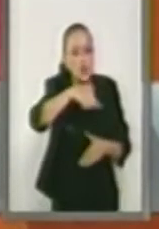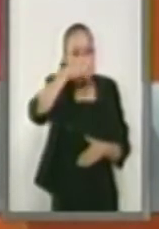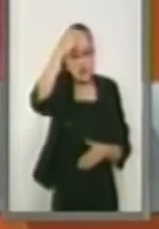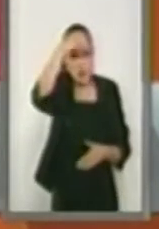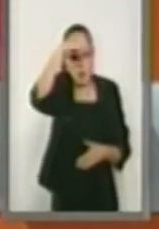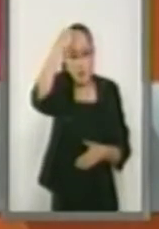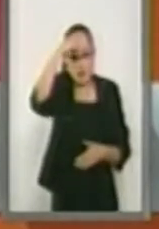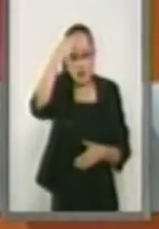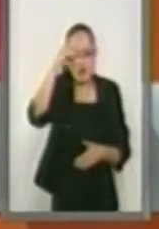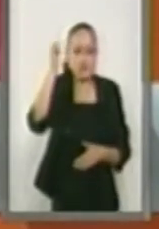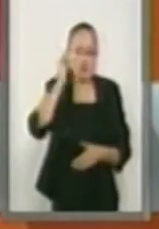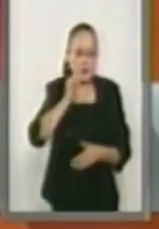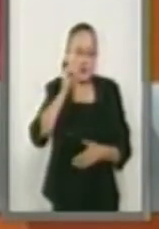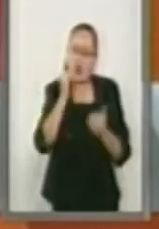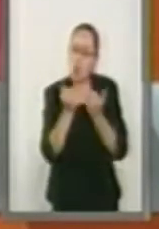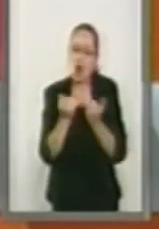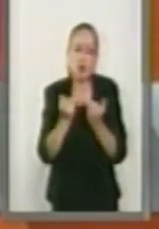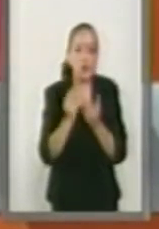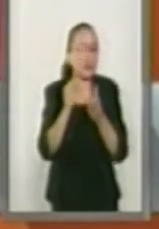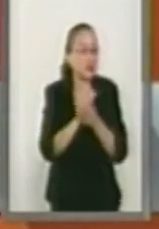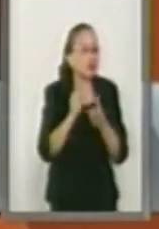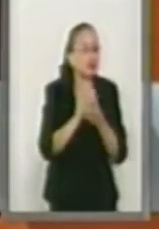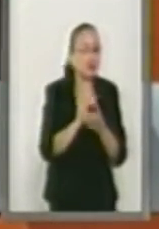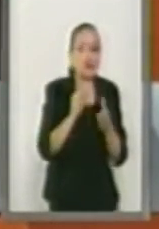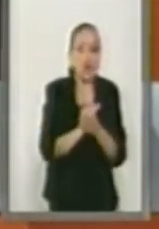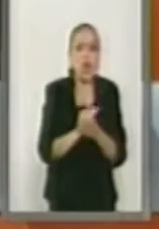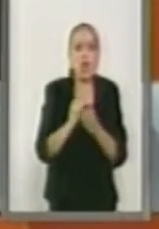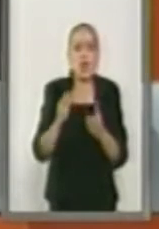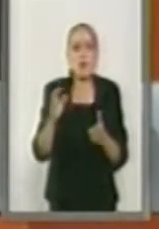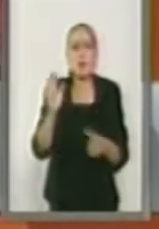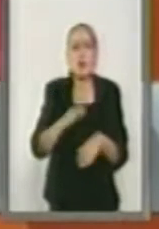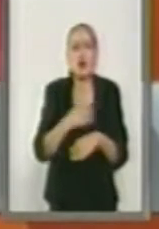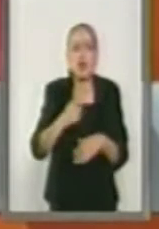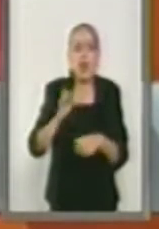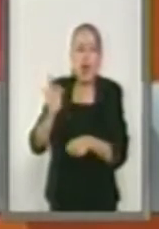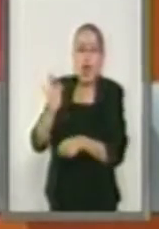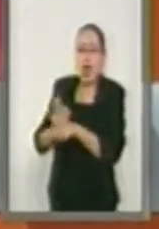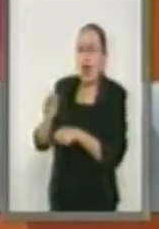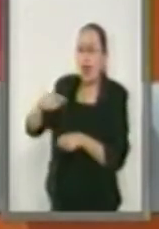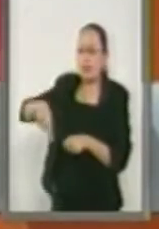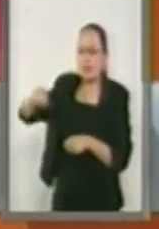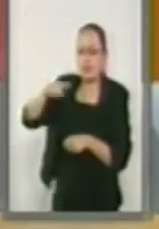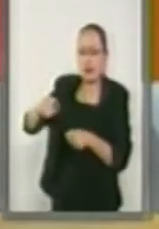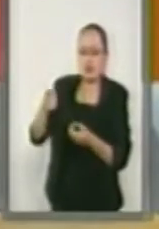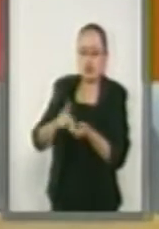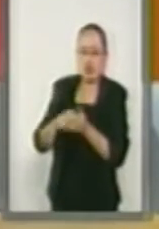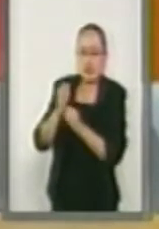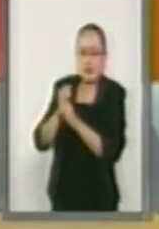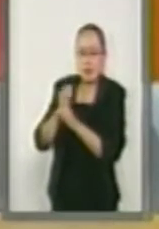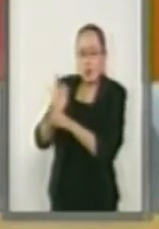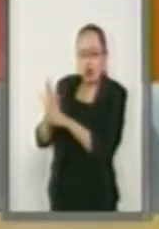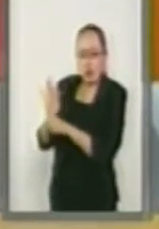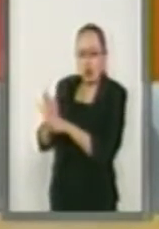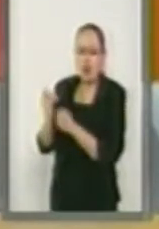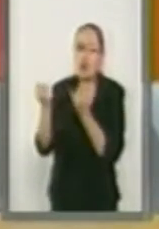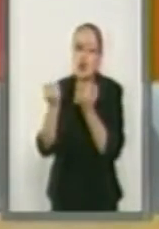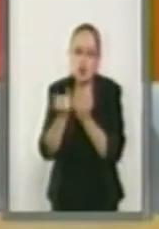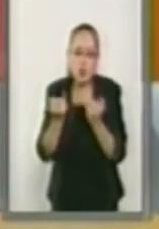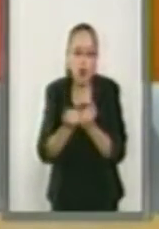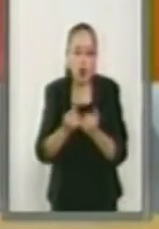una y otra vez protegidos por los medios de comunicación electrónicos, mandó